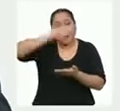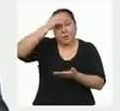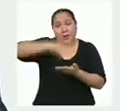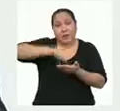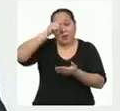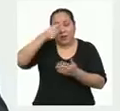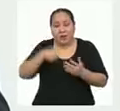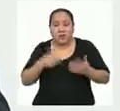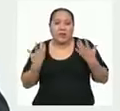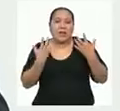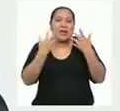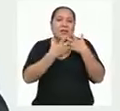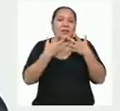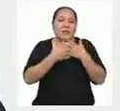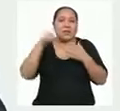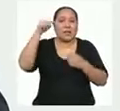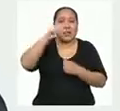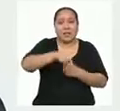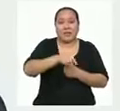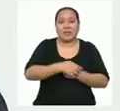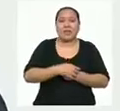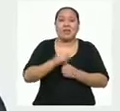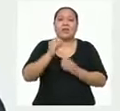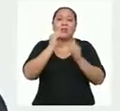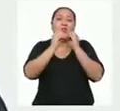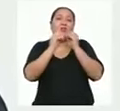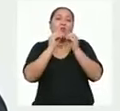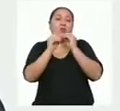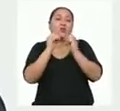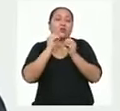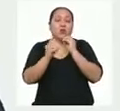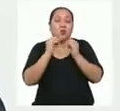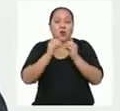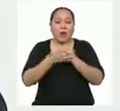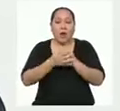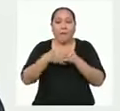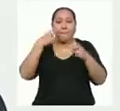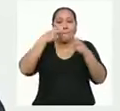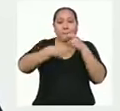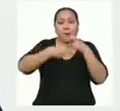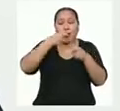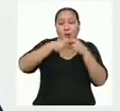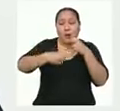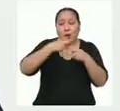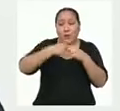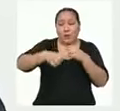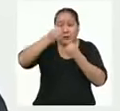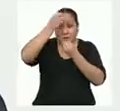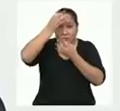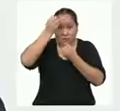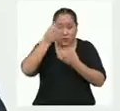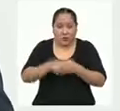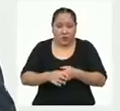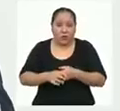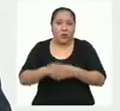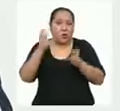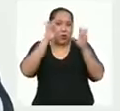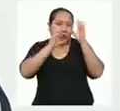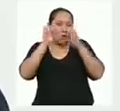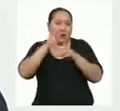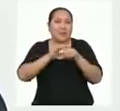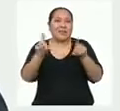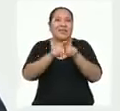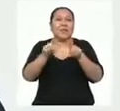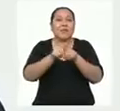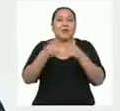está relacionado con la competencia de resuelve problemas de gestión de datos e incertidumbre. Y claro, con la